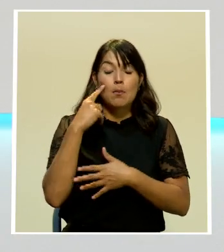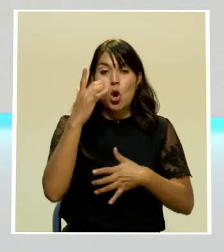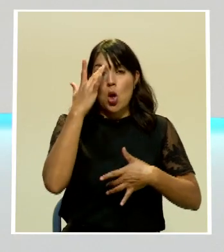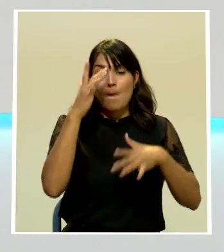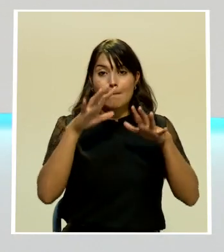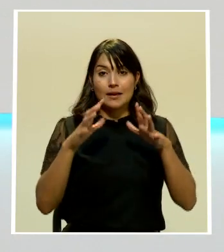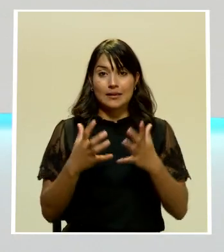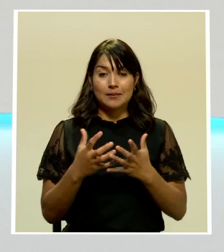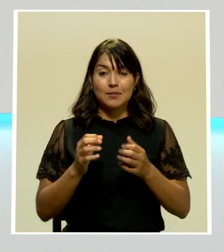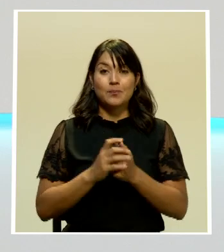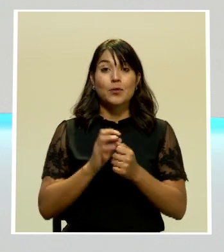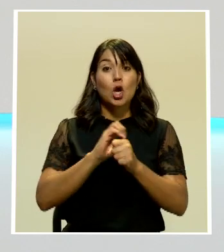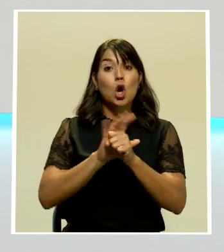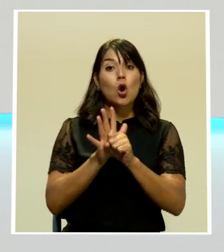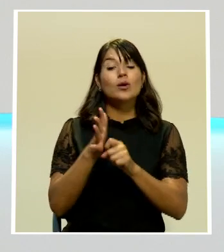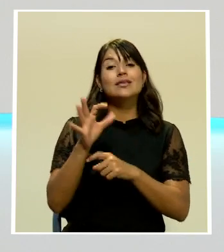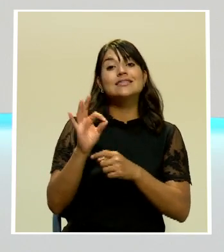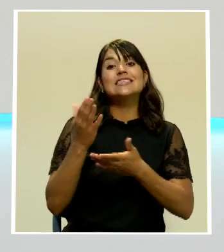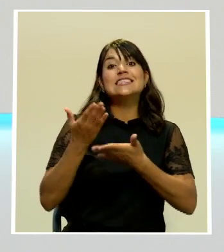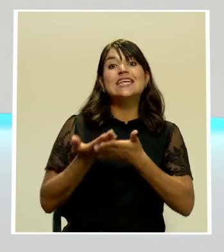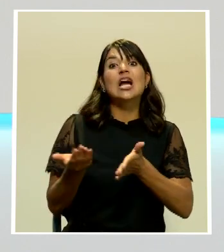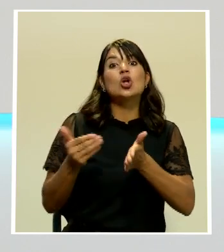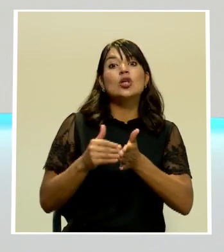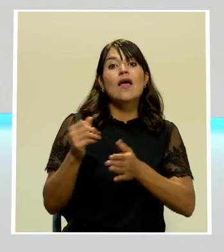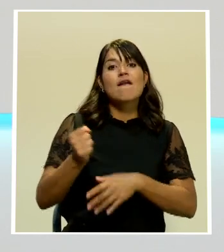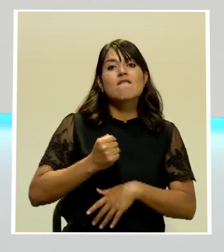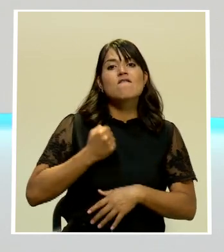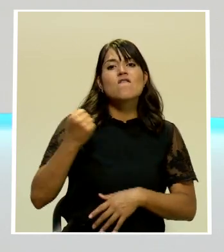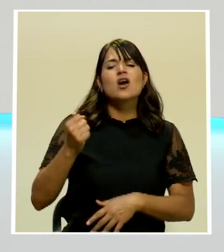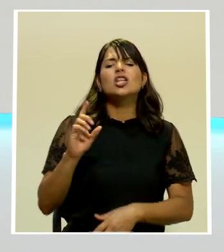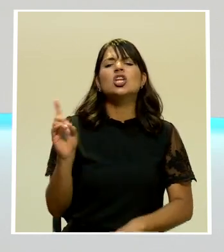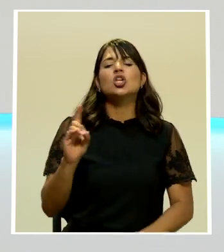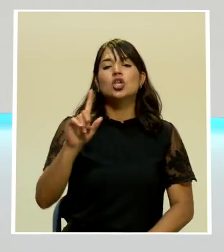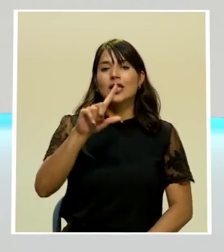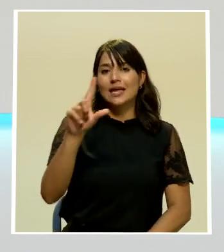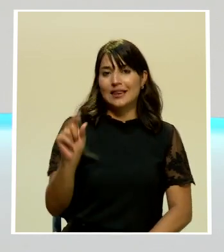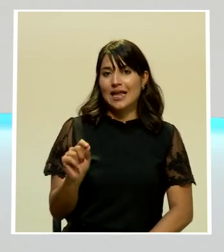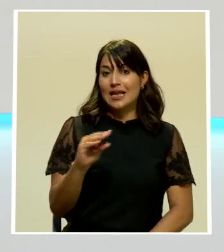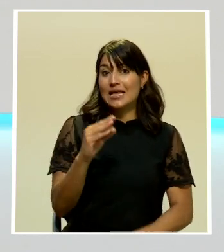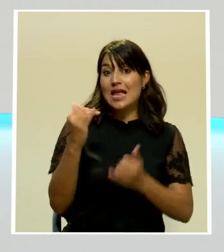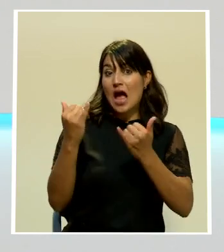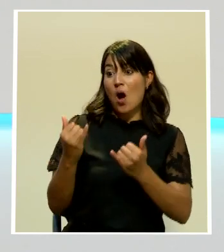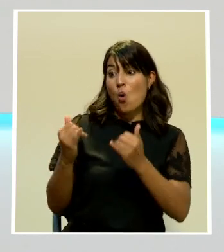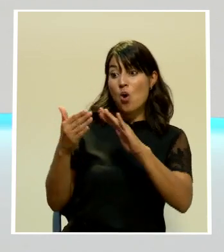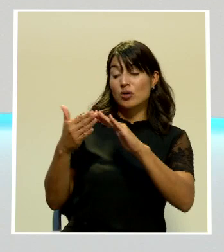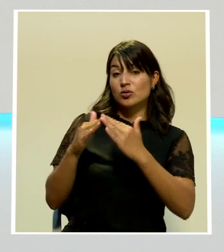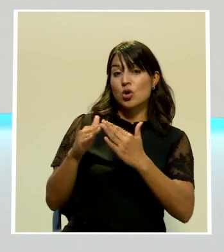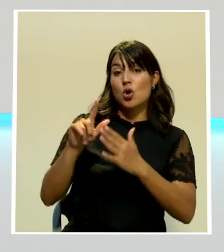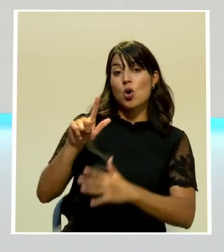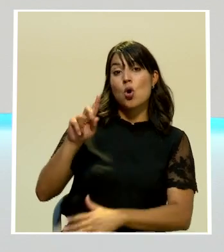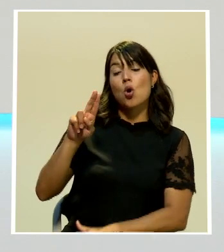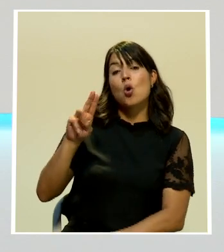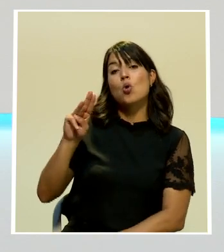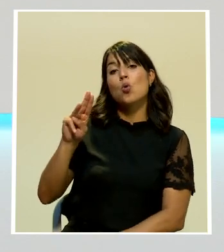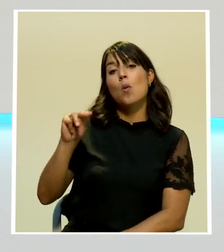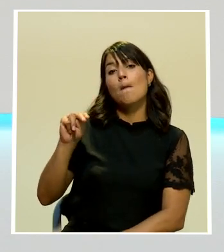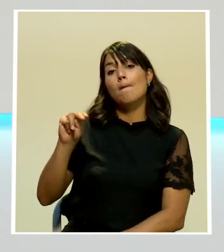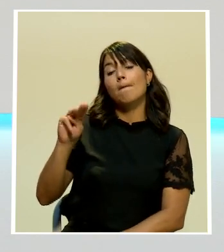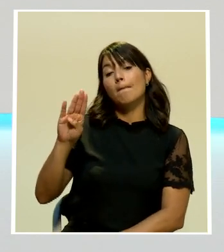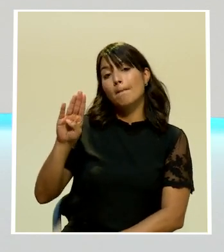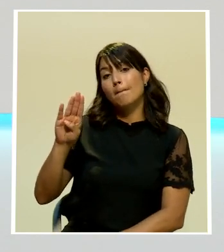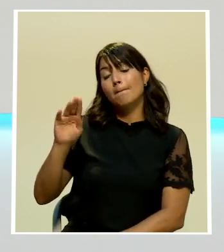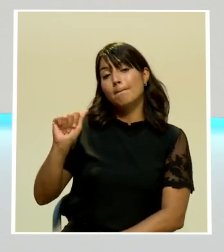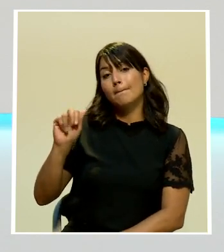La COVID-19 retorna con fuerza en Italia y pone a la región de Lombardía de nuevo en la primera línea